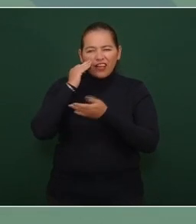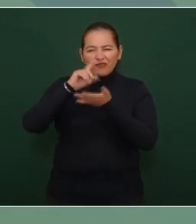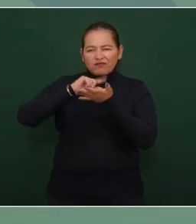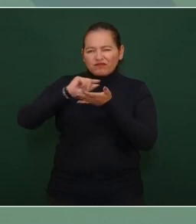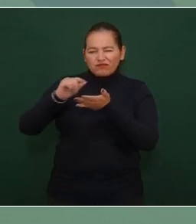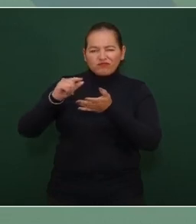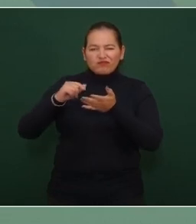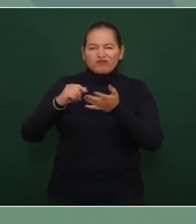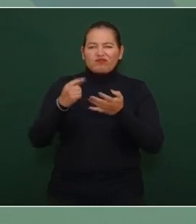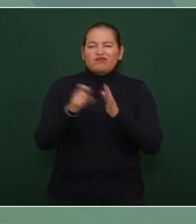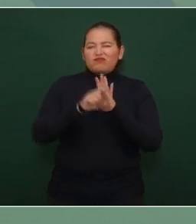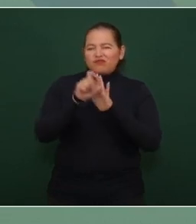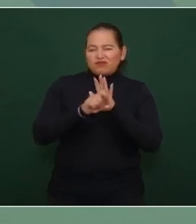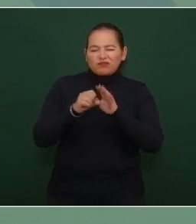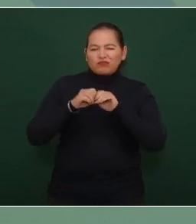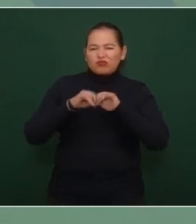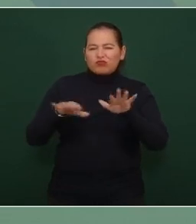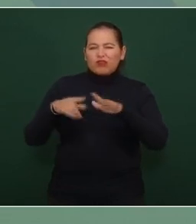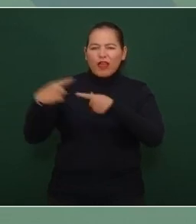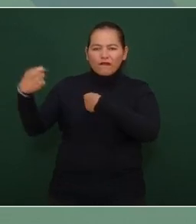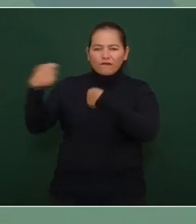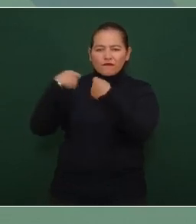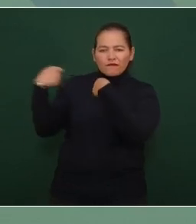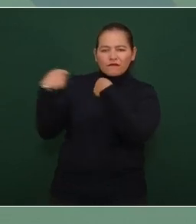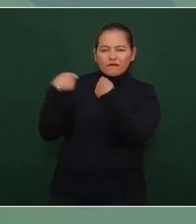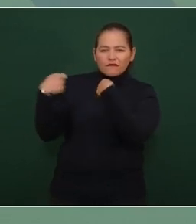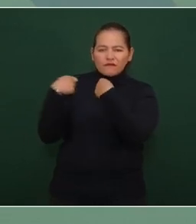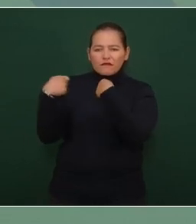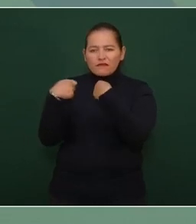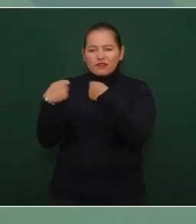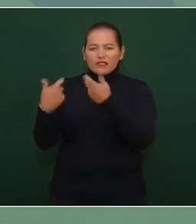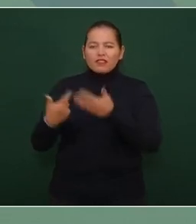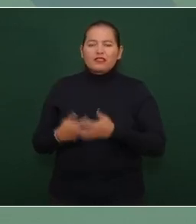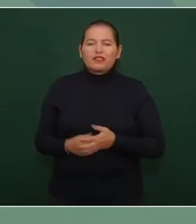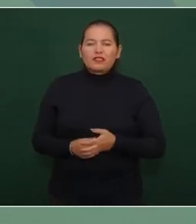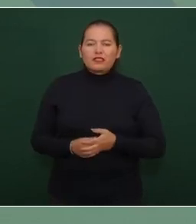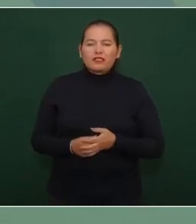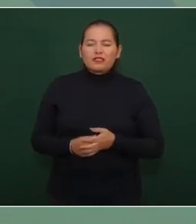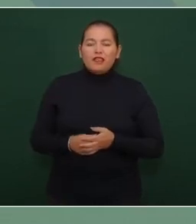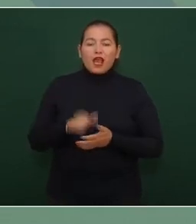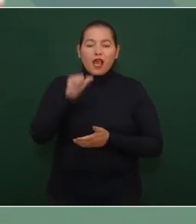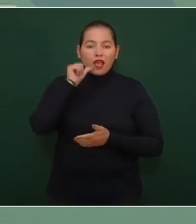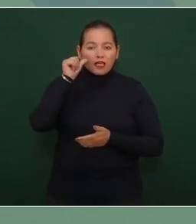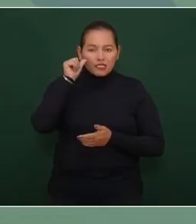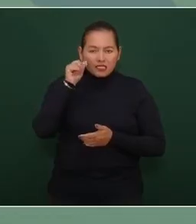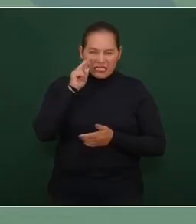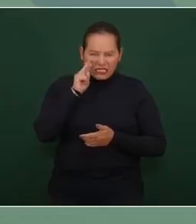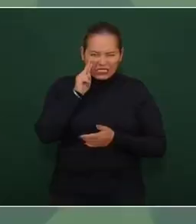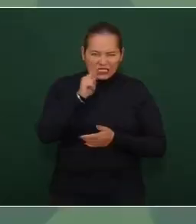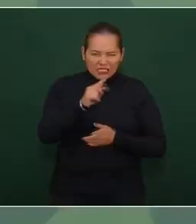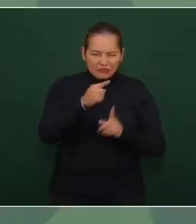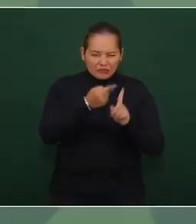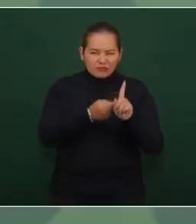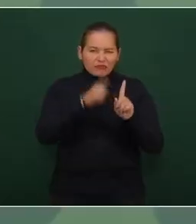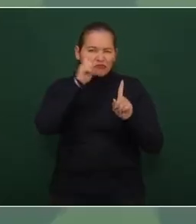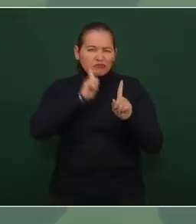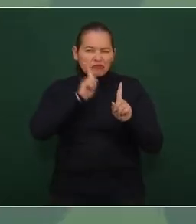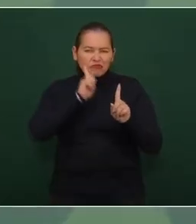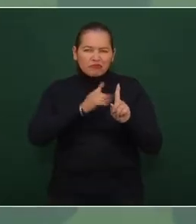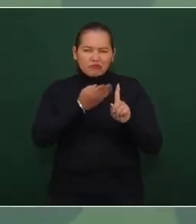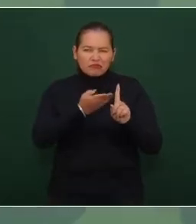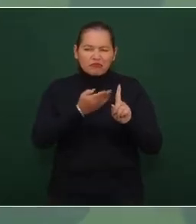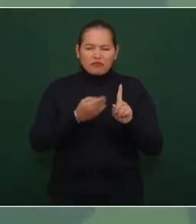control mediático la manipulación ayer estaba yo viendo una señora que le